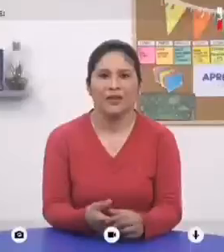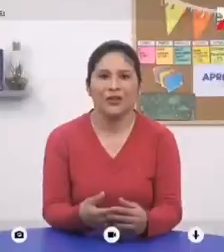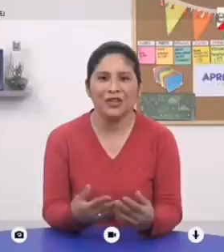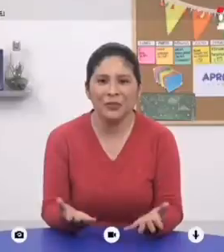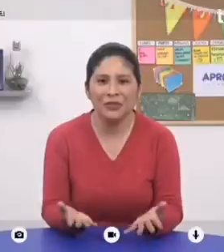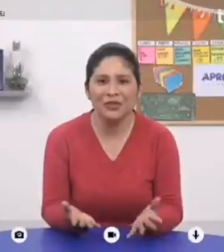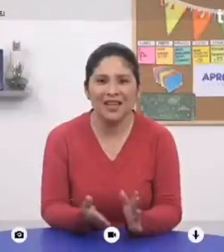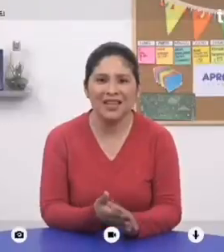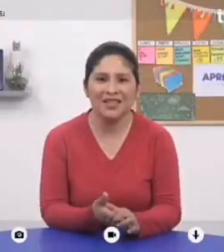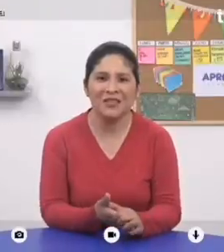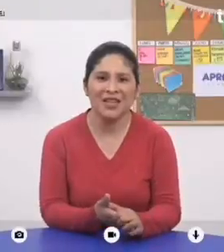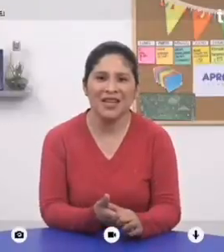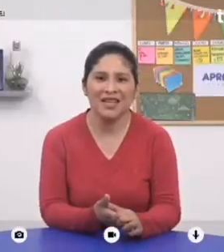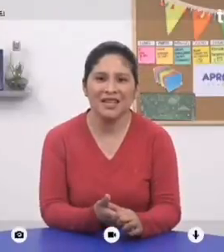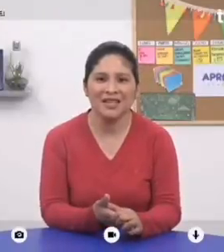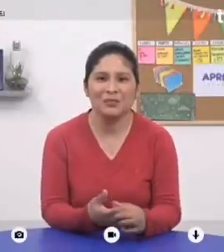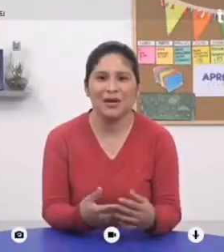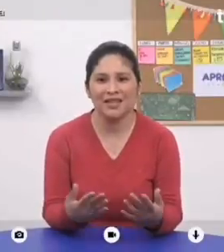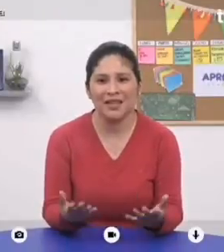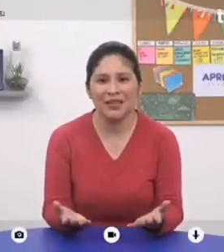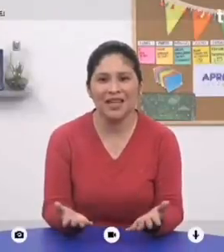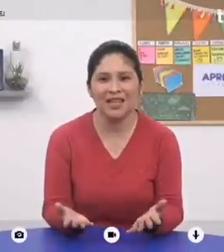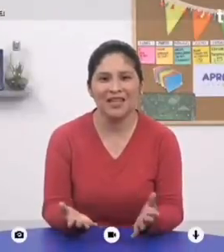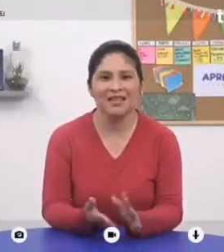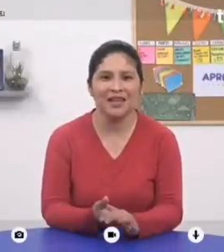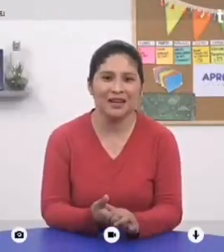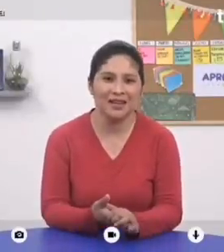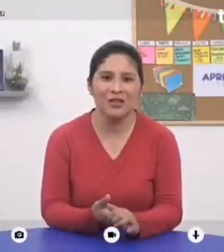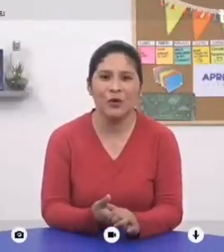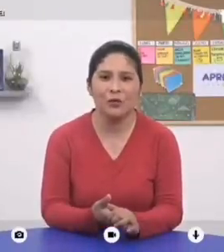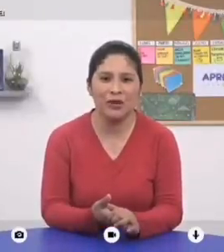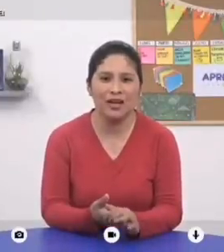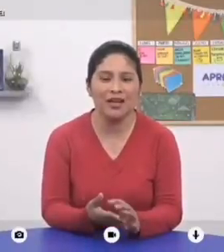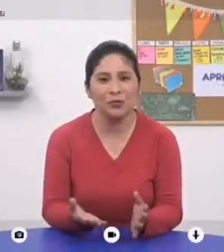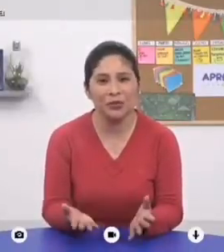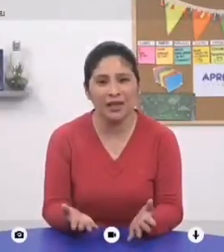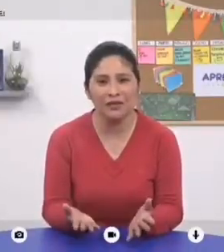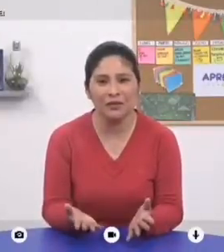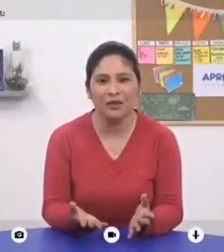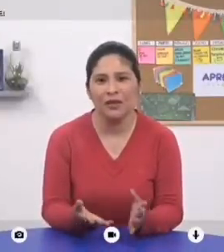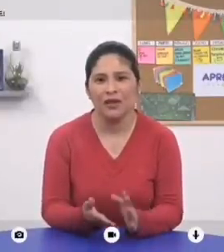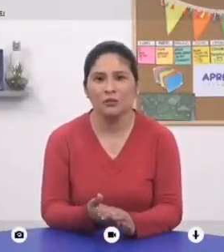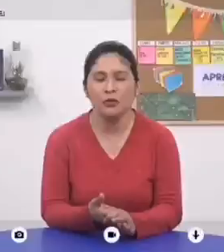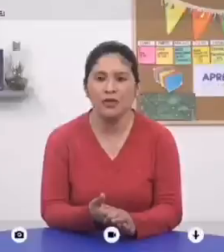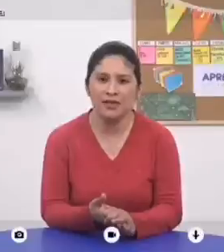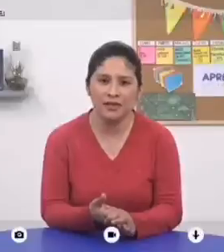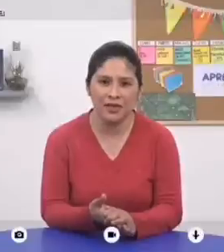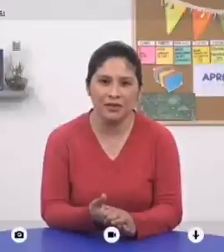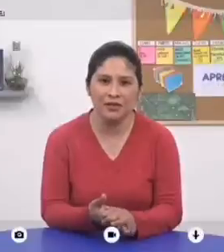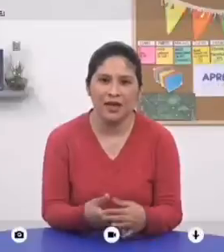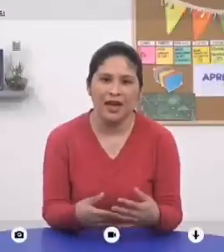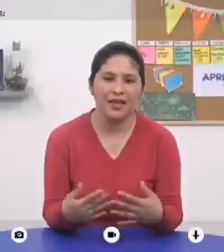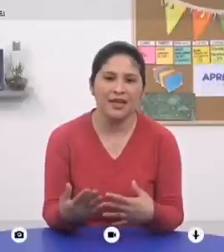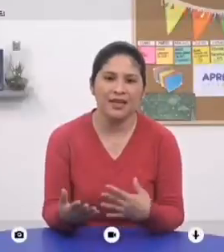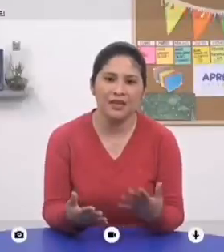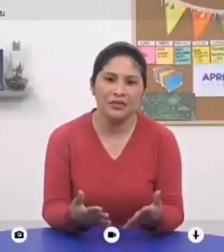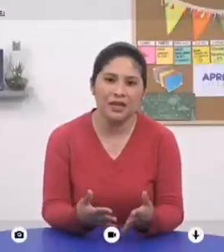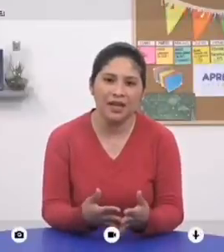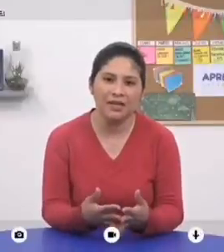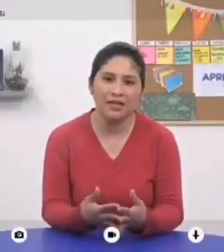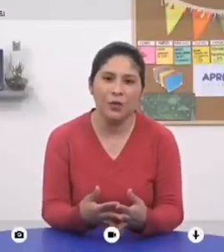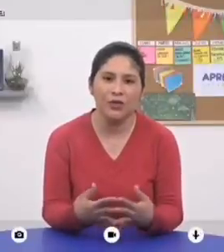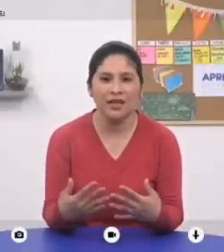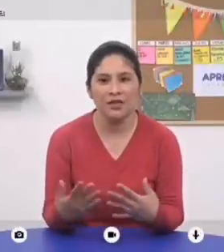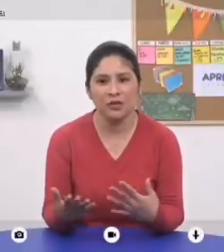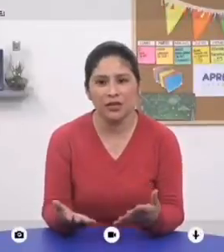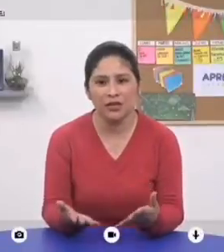Geraldine? Corresponde un ejercicio de análisis para saber qué ideas querrás incorporar en tu texto. Es muy sencillo. Hay que